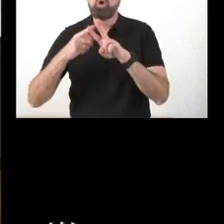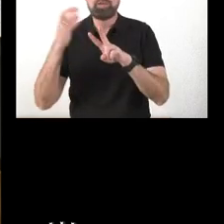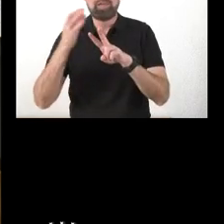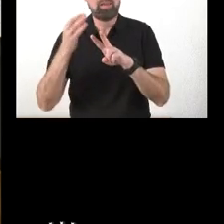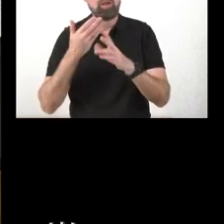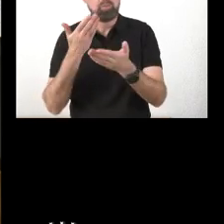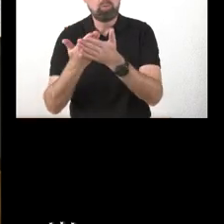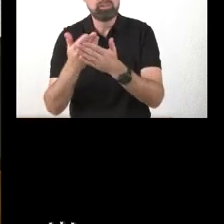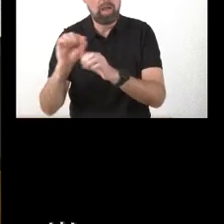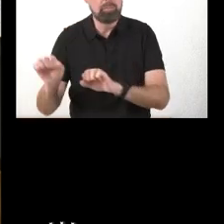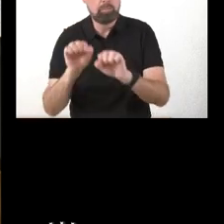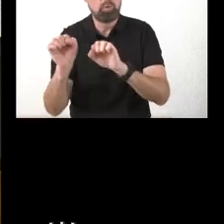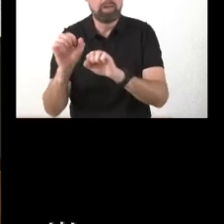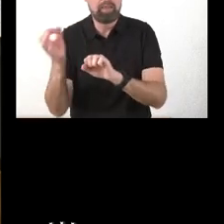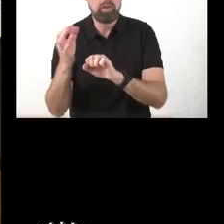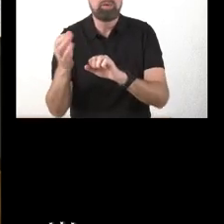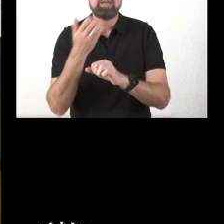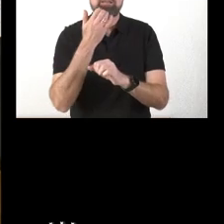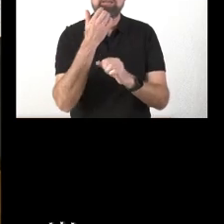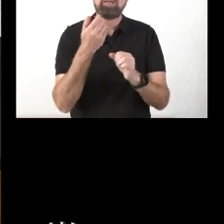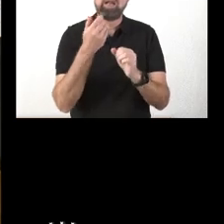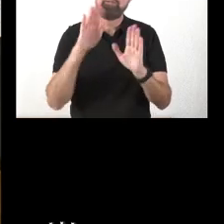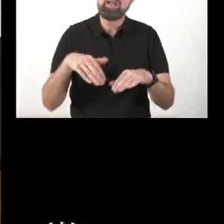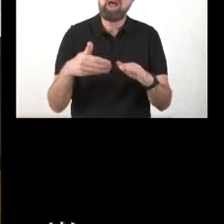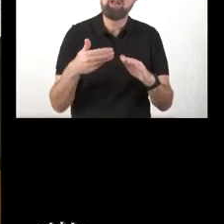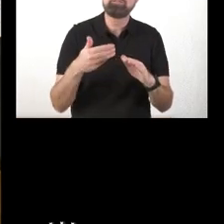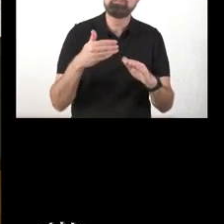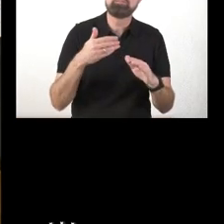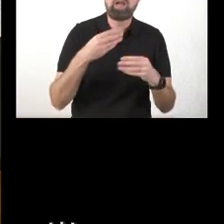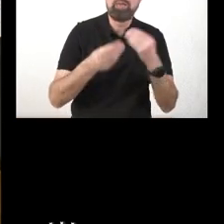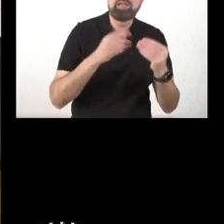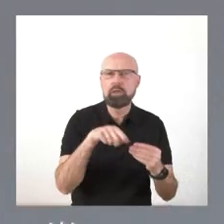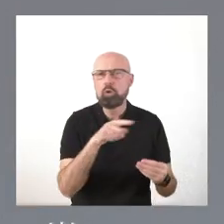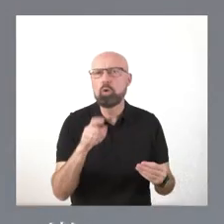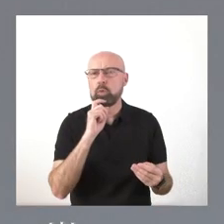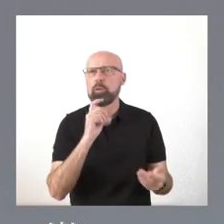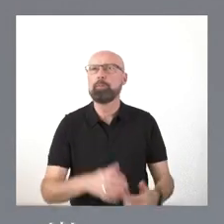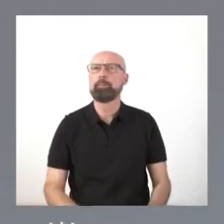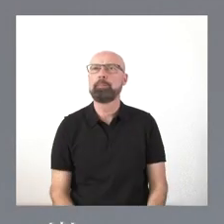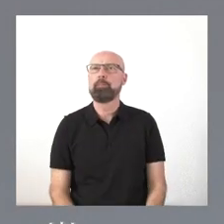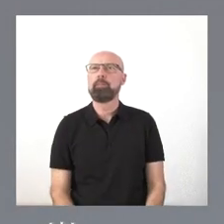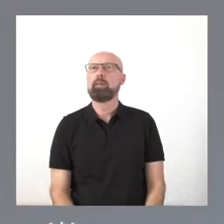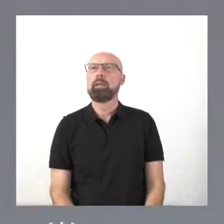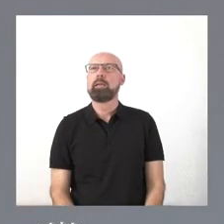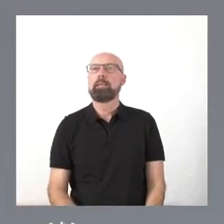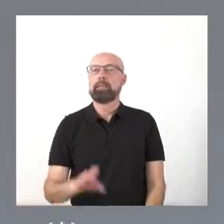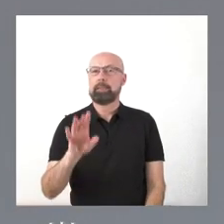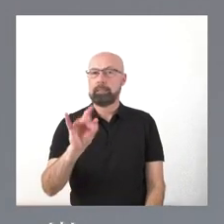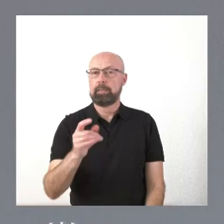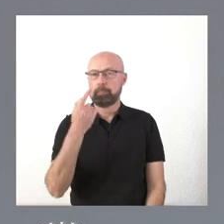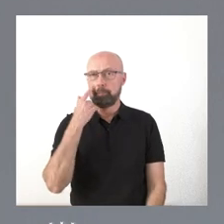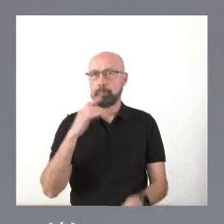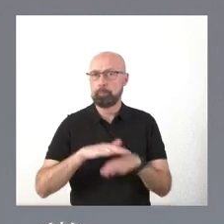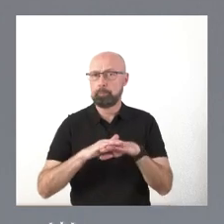si alguno va a iniciarse el proceso de incubación para declararse como VIC. ¿Qué se puede comentar? Sí, si me permite, quiero volver un poco sobre la pregunta de su